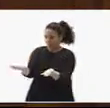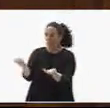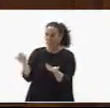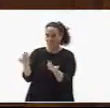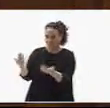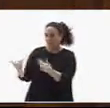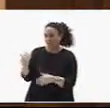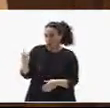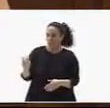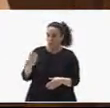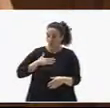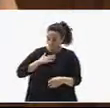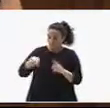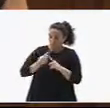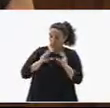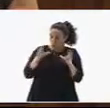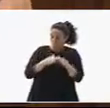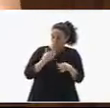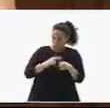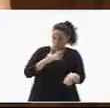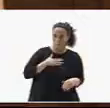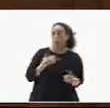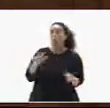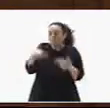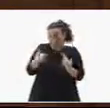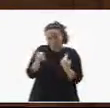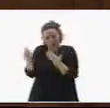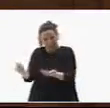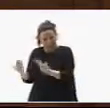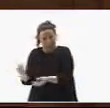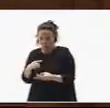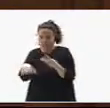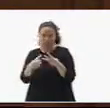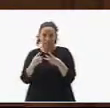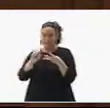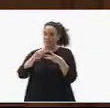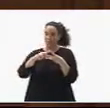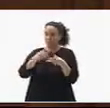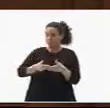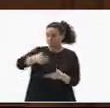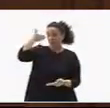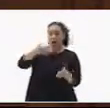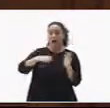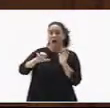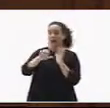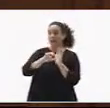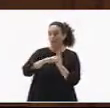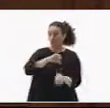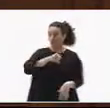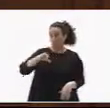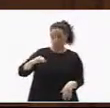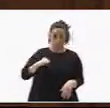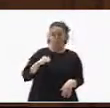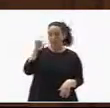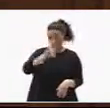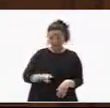a mi grupo parlamentario. El primer regalo es ese, un estatuto de autonomía de